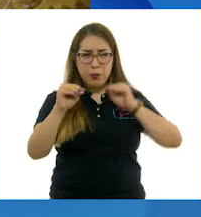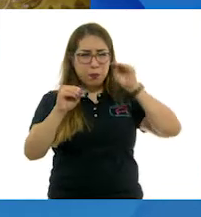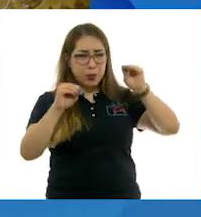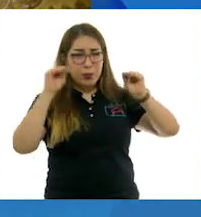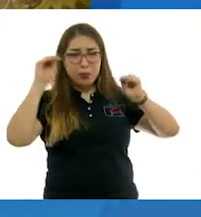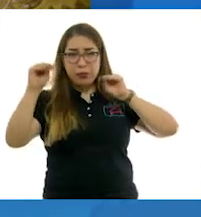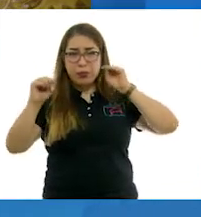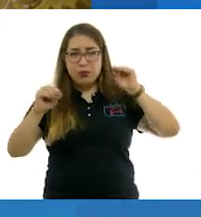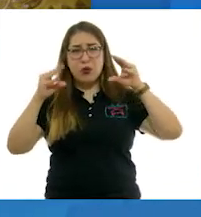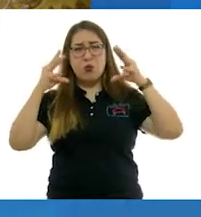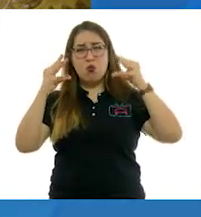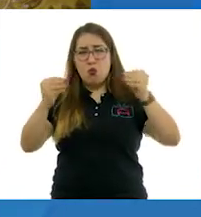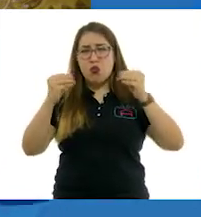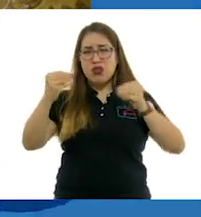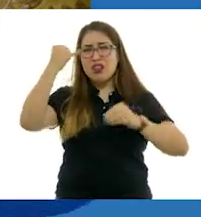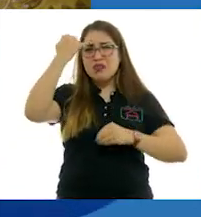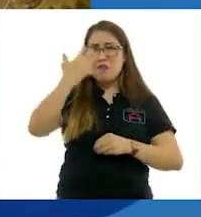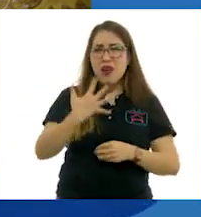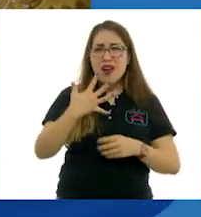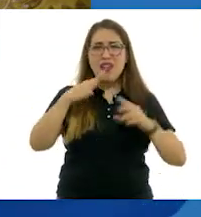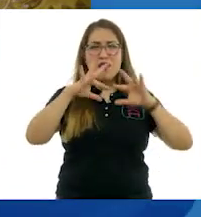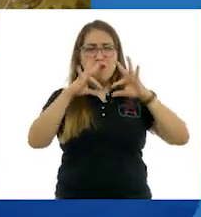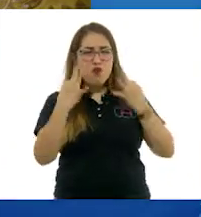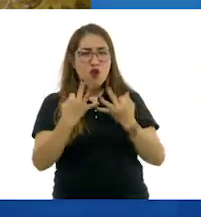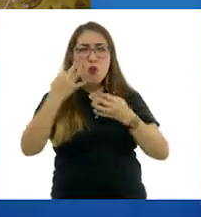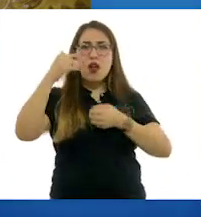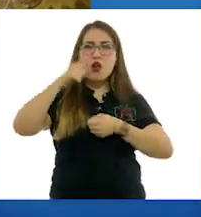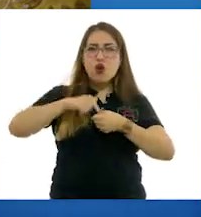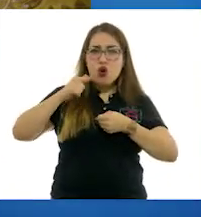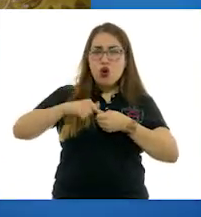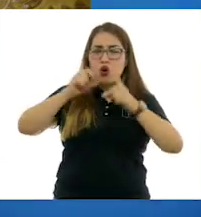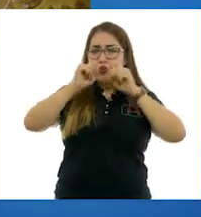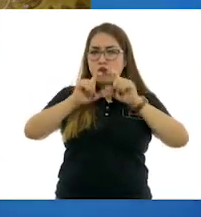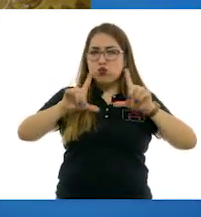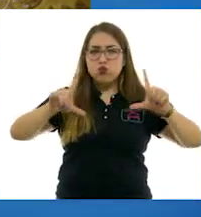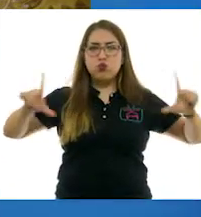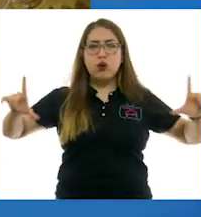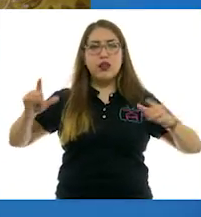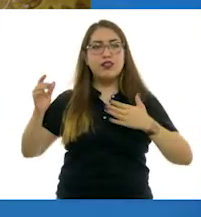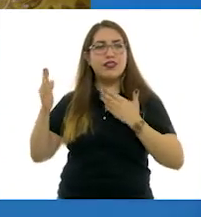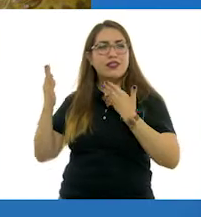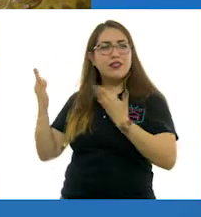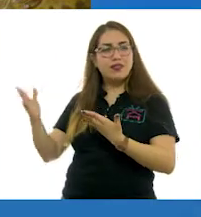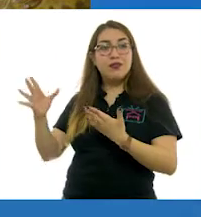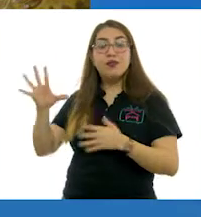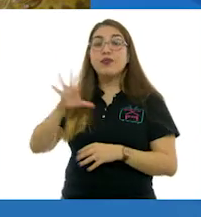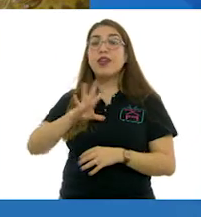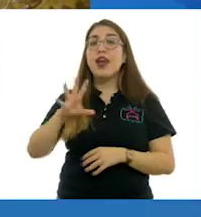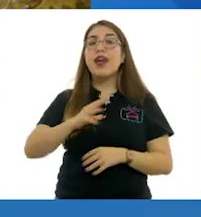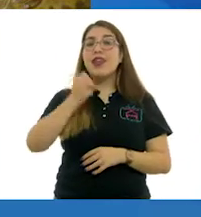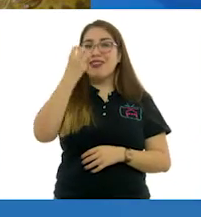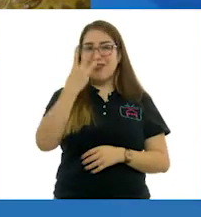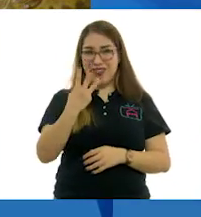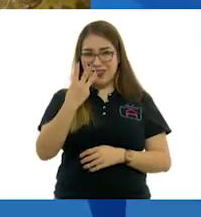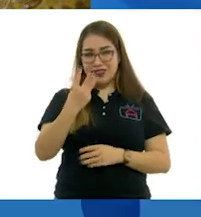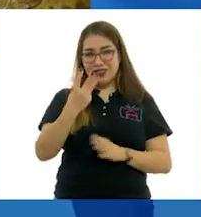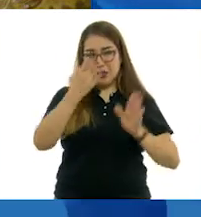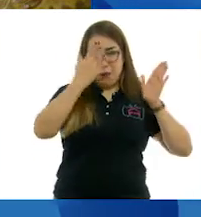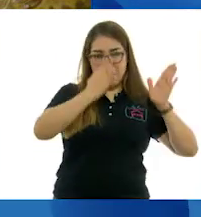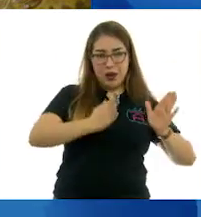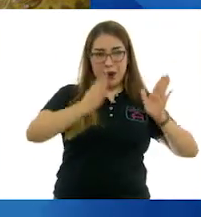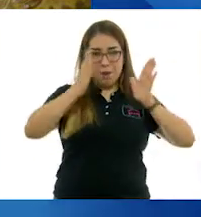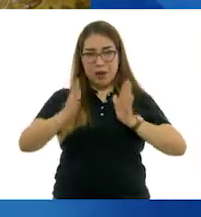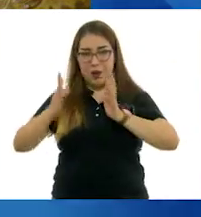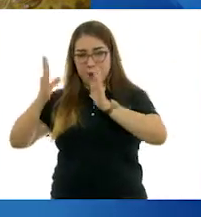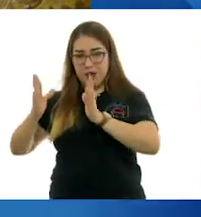analizar de colores, de formas. Aquí vamos a observar, hay tres secciones. En la parte